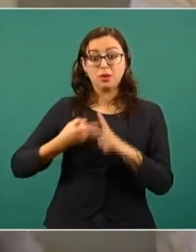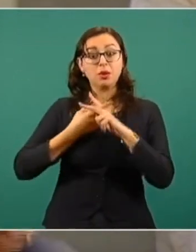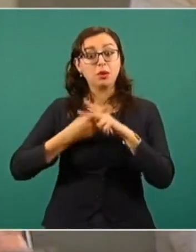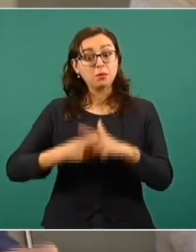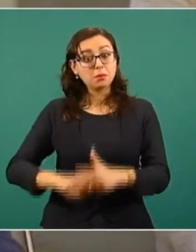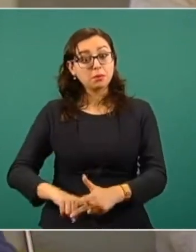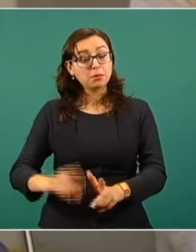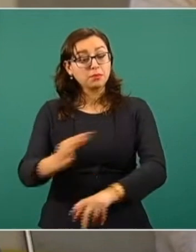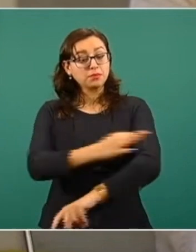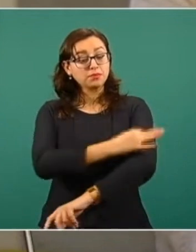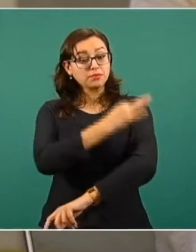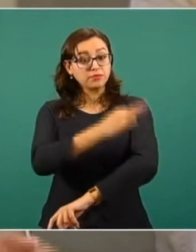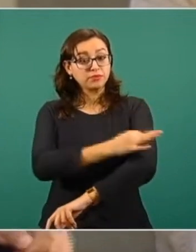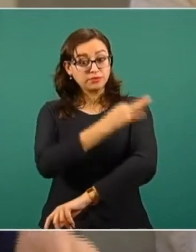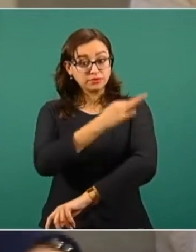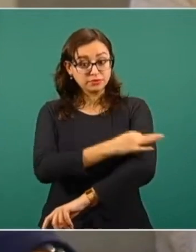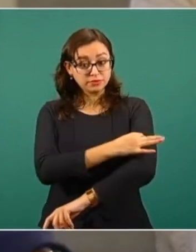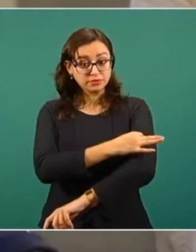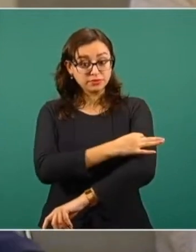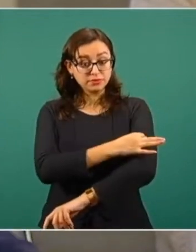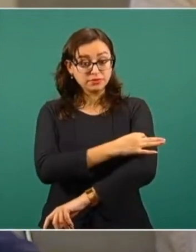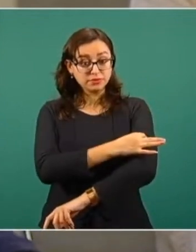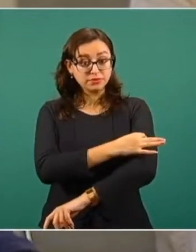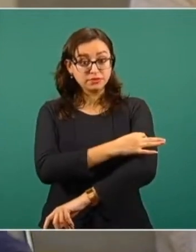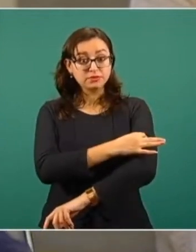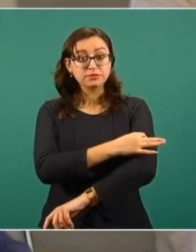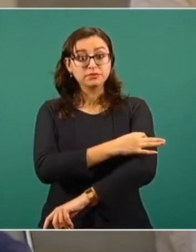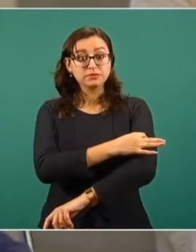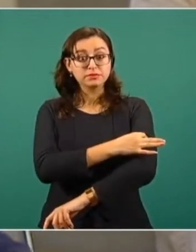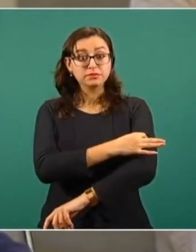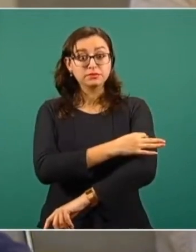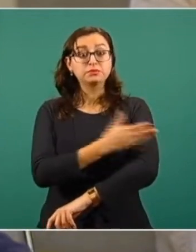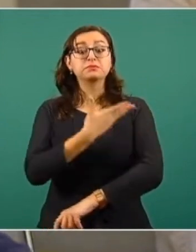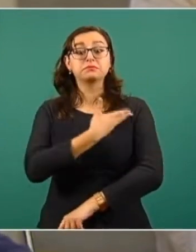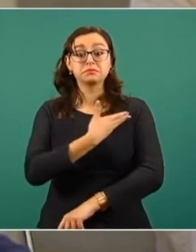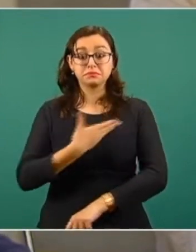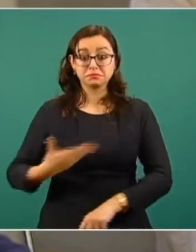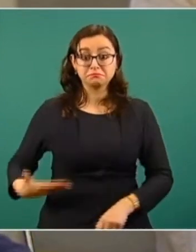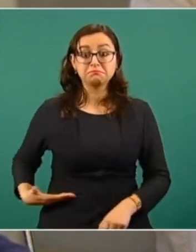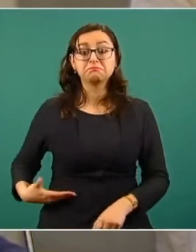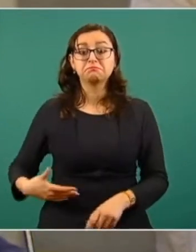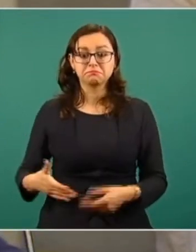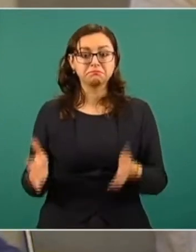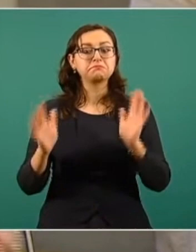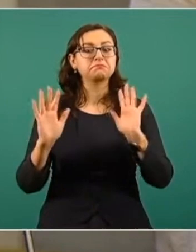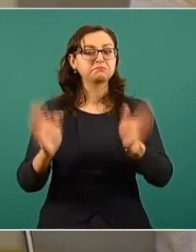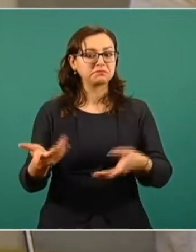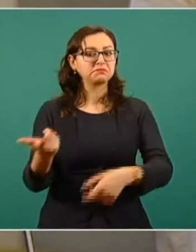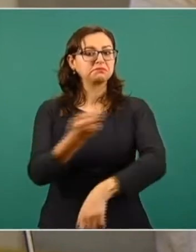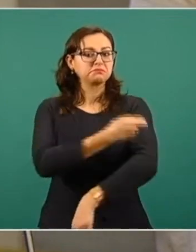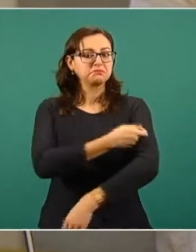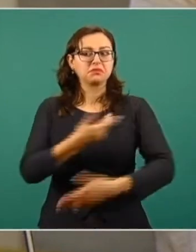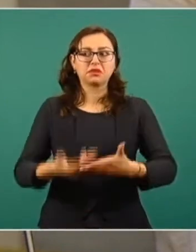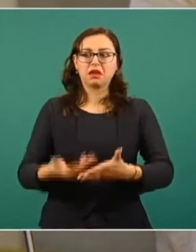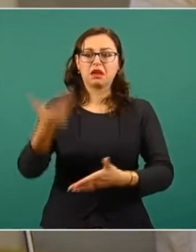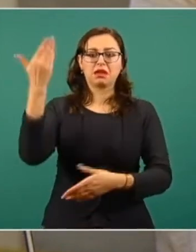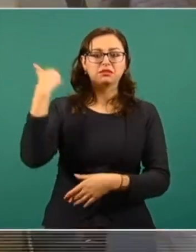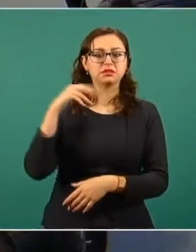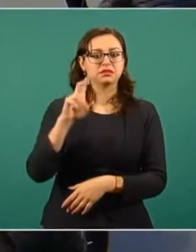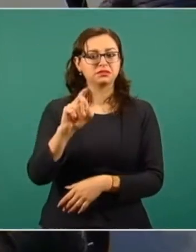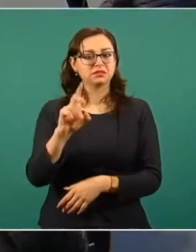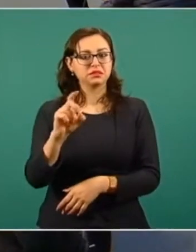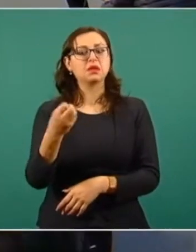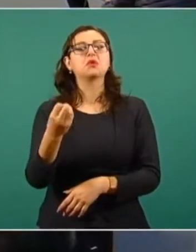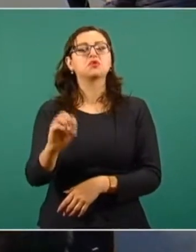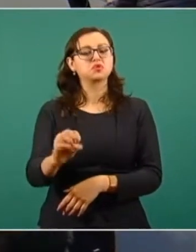vacunas que supuestamente el presidente pudo haber obtenido en este caso. No,